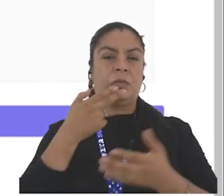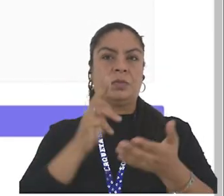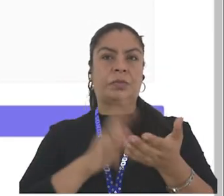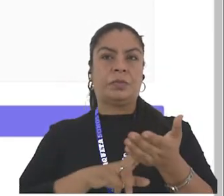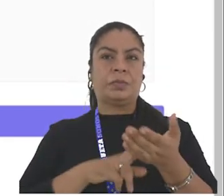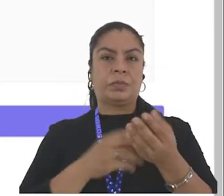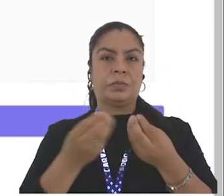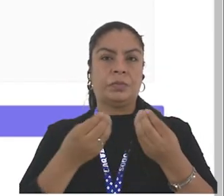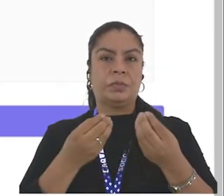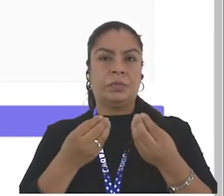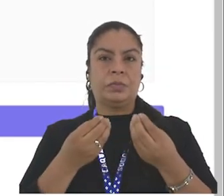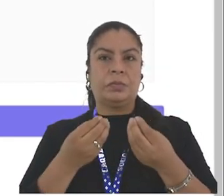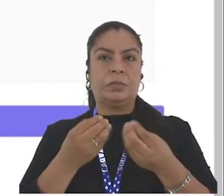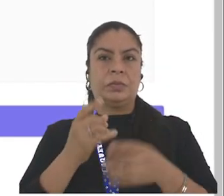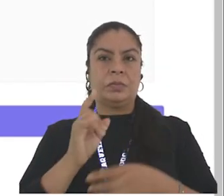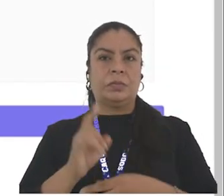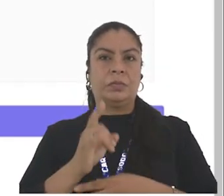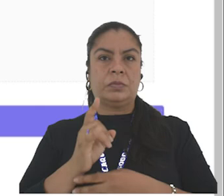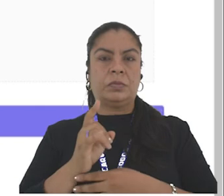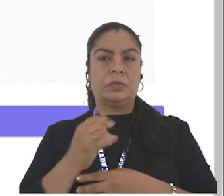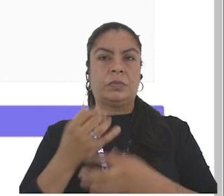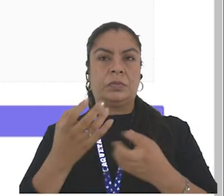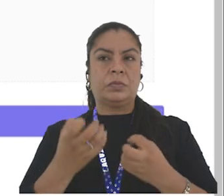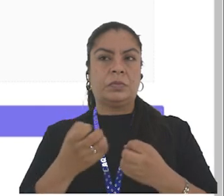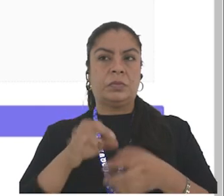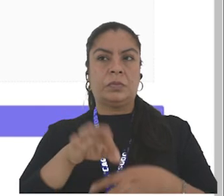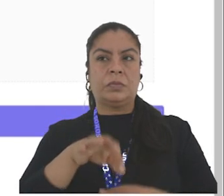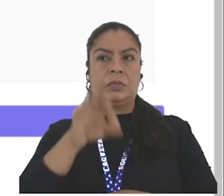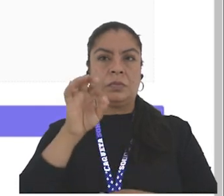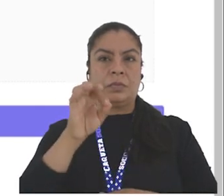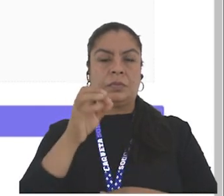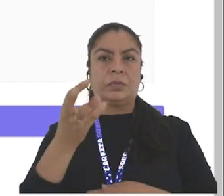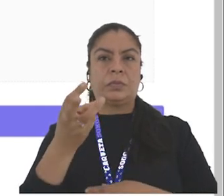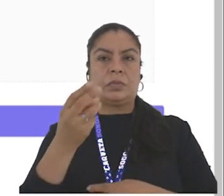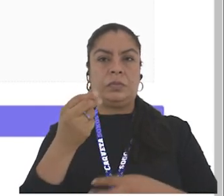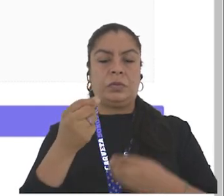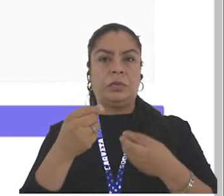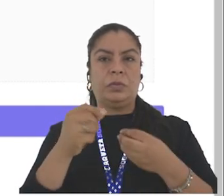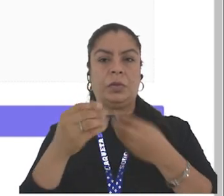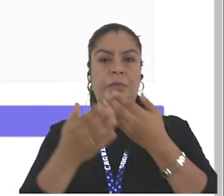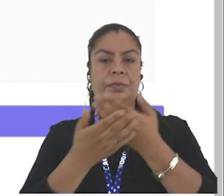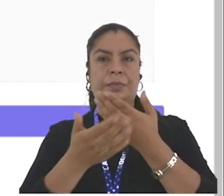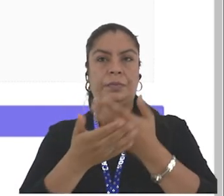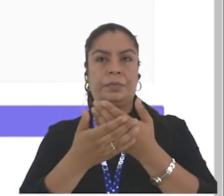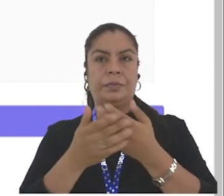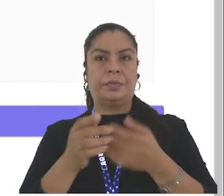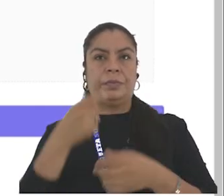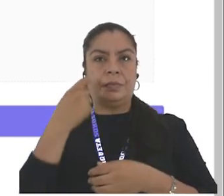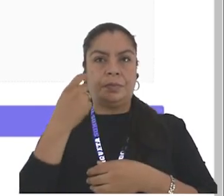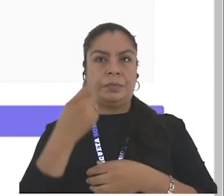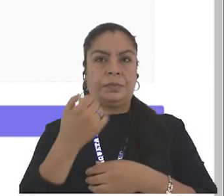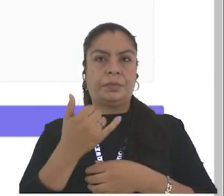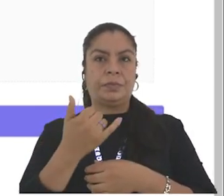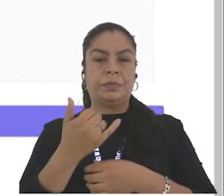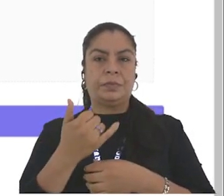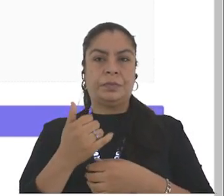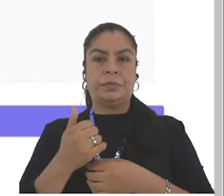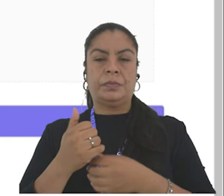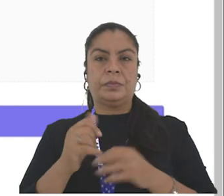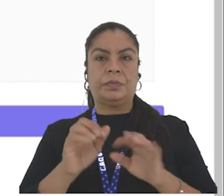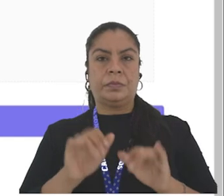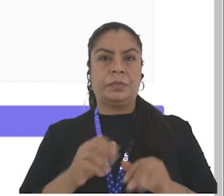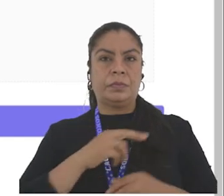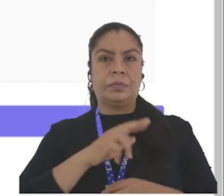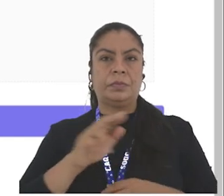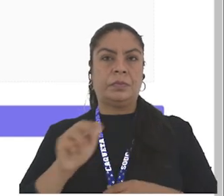Si tenemos algún documento que adjuntar, damos clic en Seleccionar uno más archivos, los buscamos, en nuestro